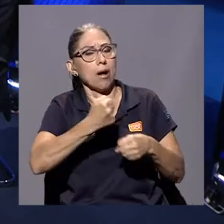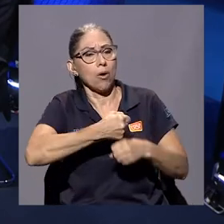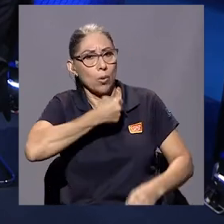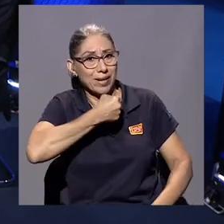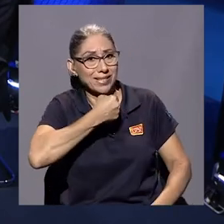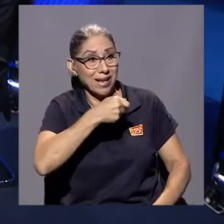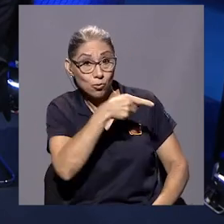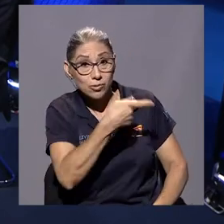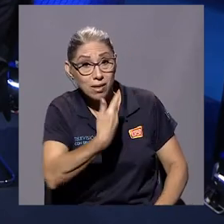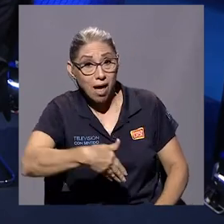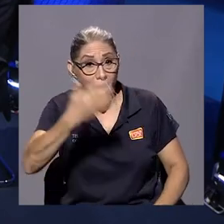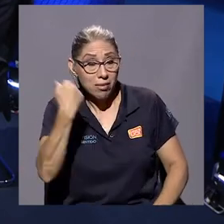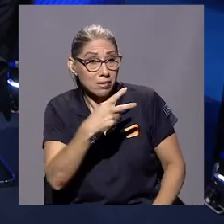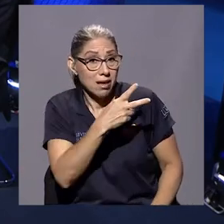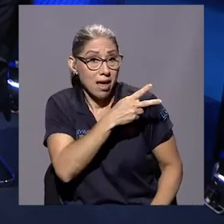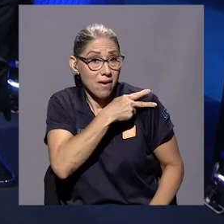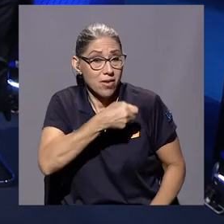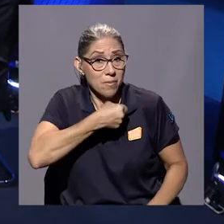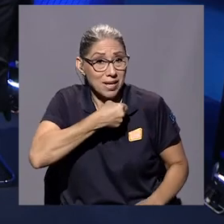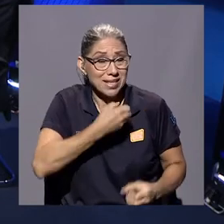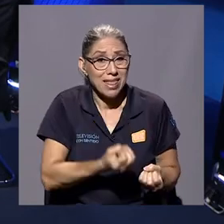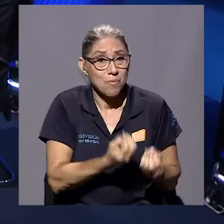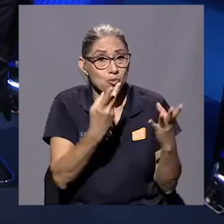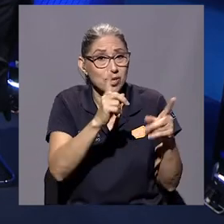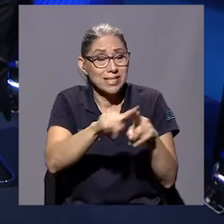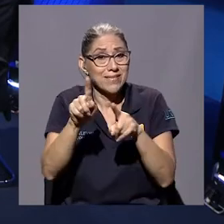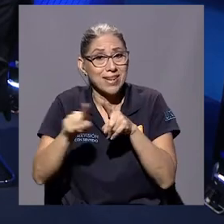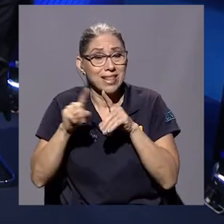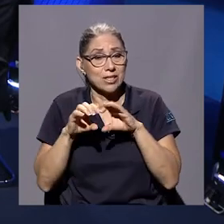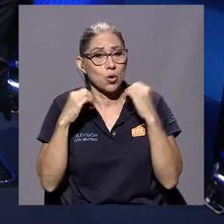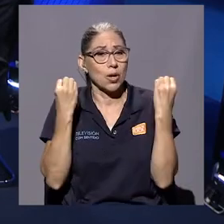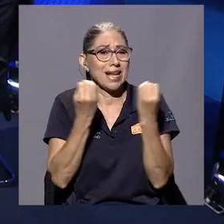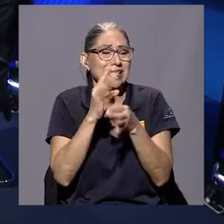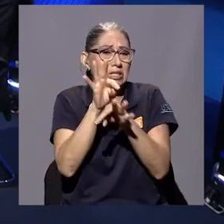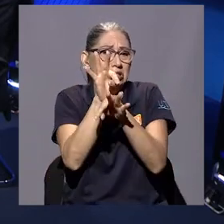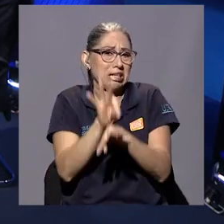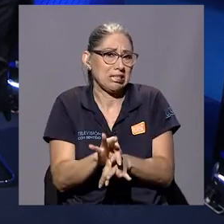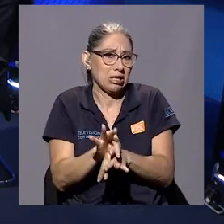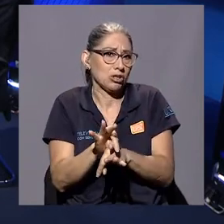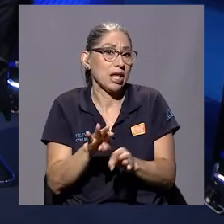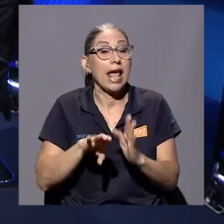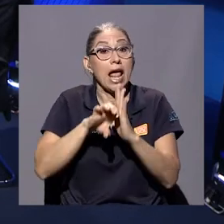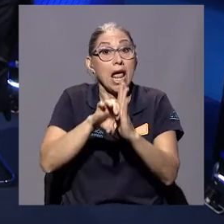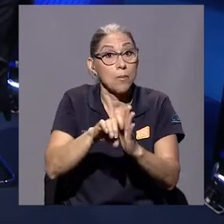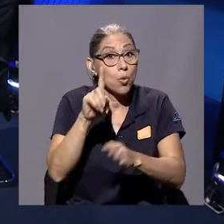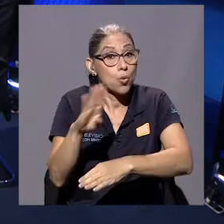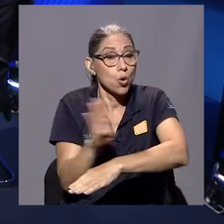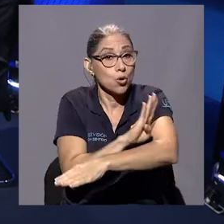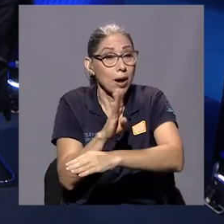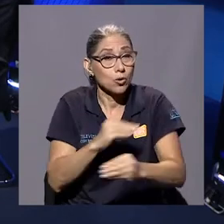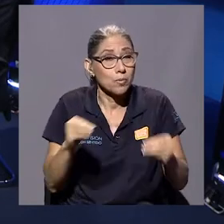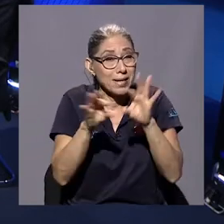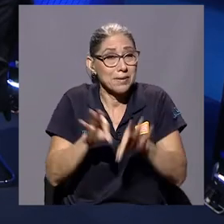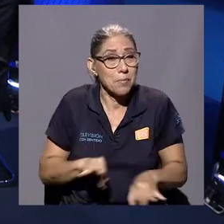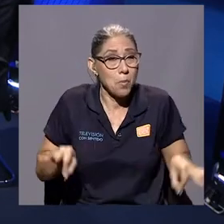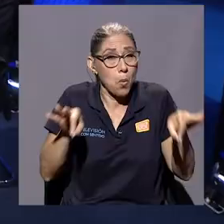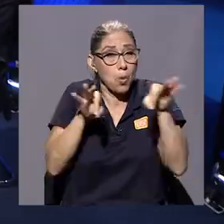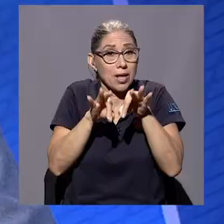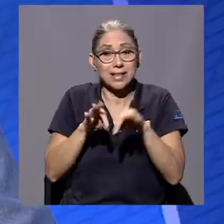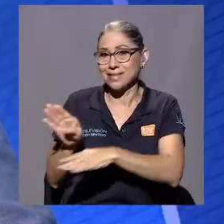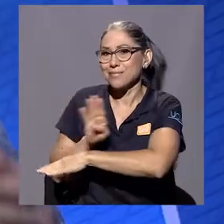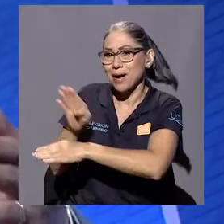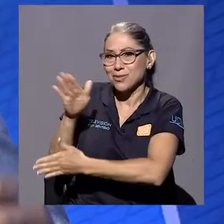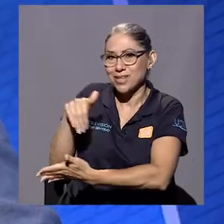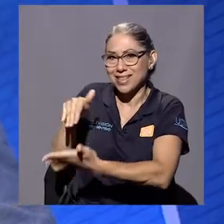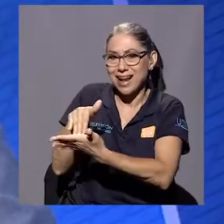prensa, porque usted fue jefe de prensa de múltiples organizaciones de mucha tradición, como uno de los bancos más importantes de este país,